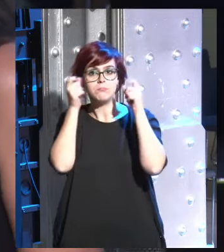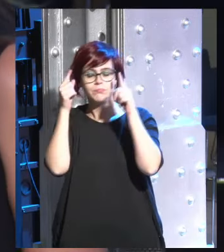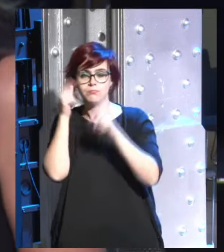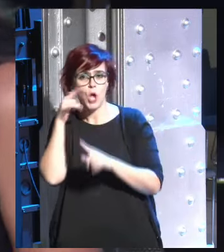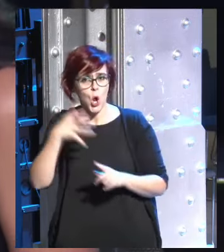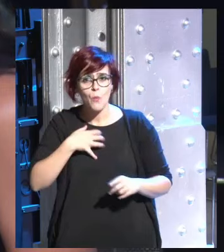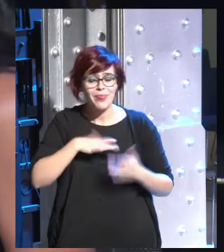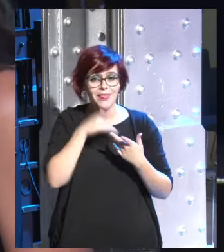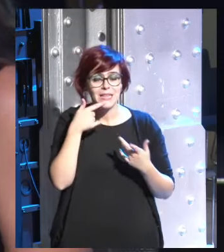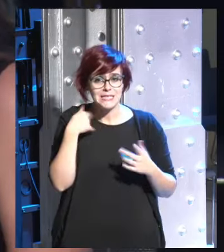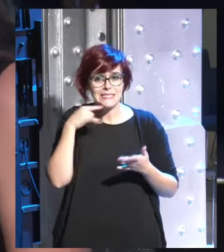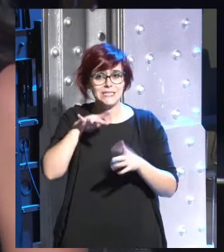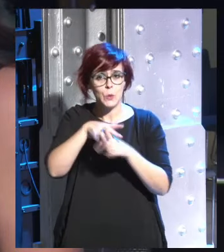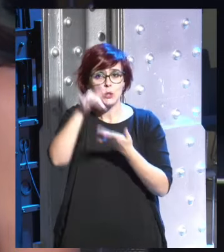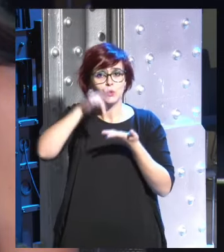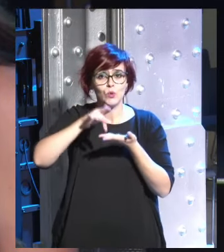y está sucediendo